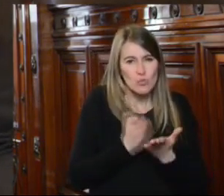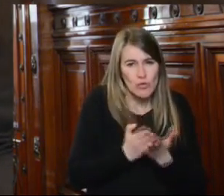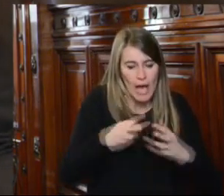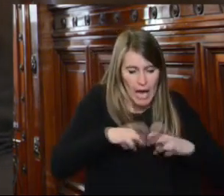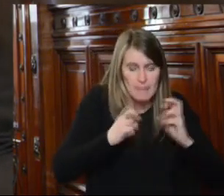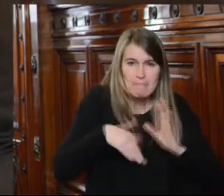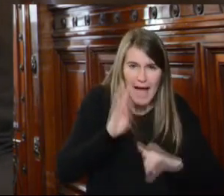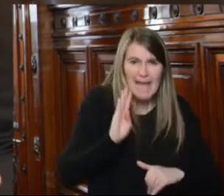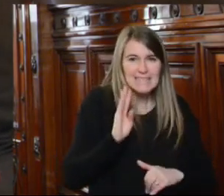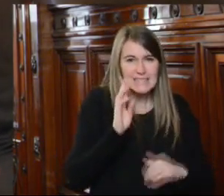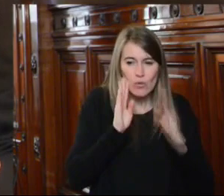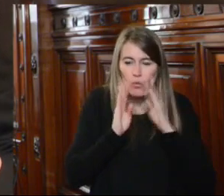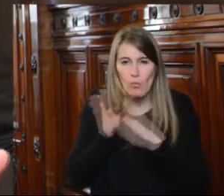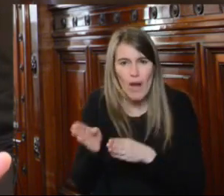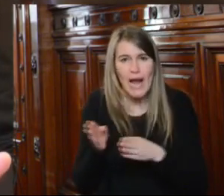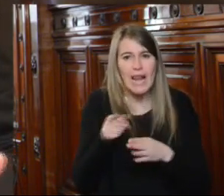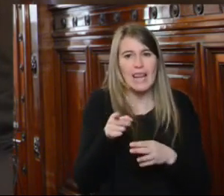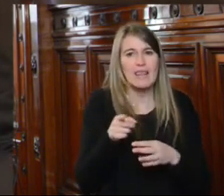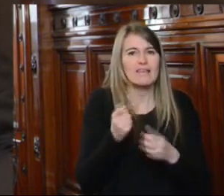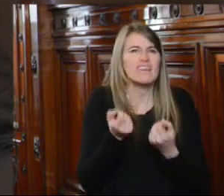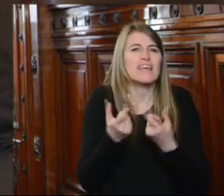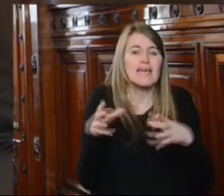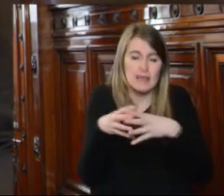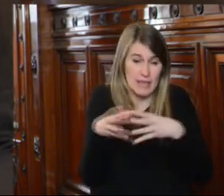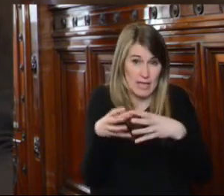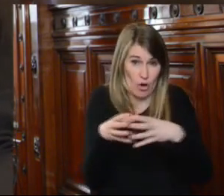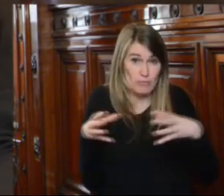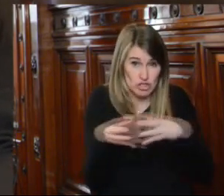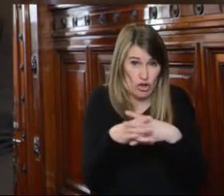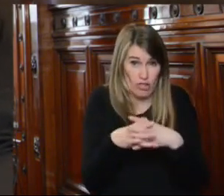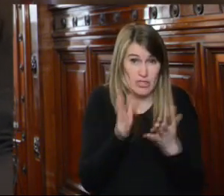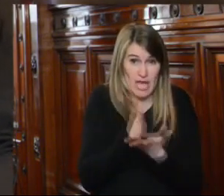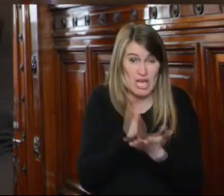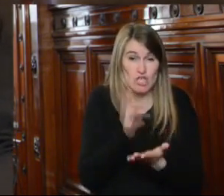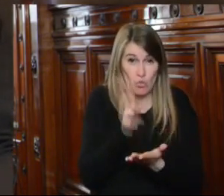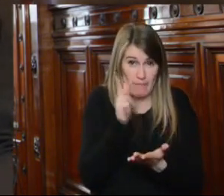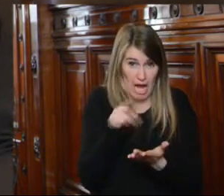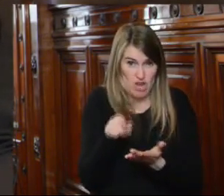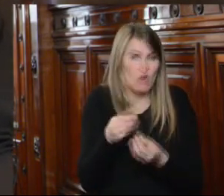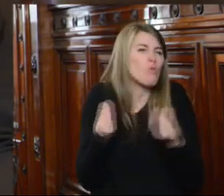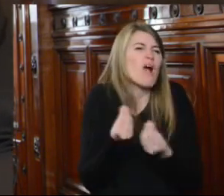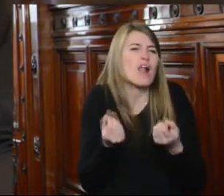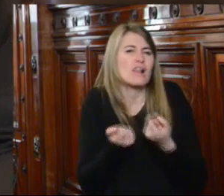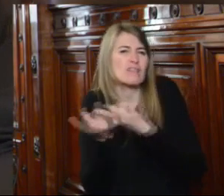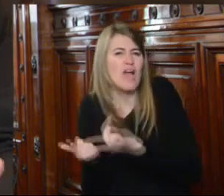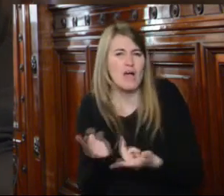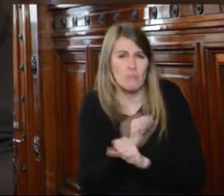competencias o el marco de atribuciones que tiene la Institución Nacional de Derechos Humanos